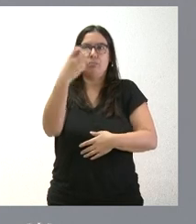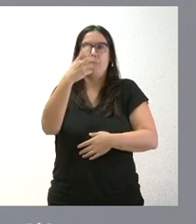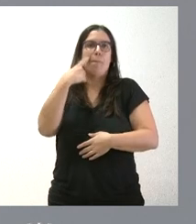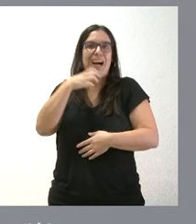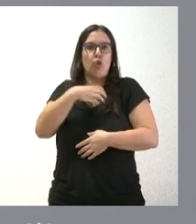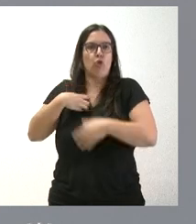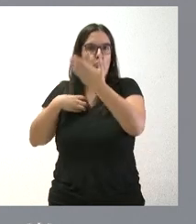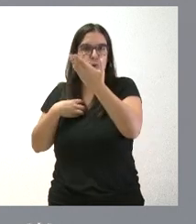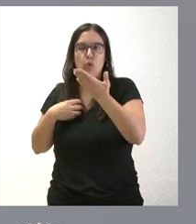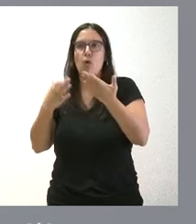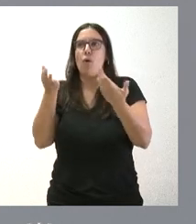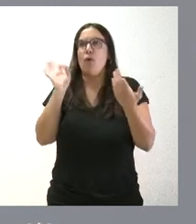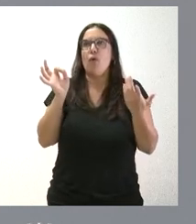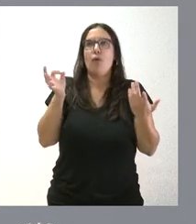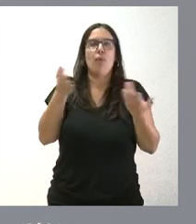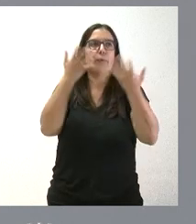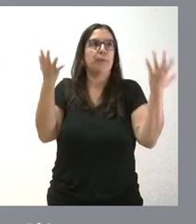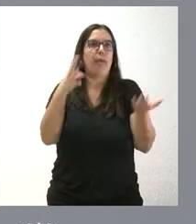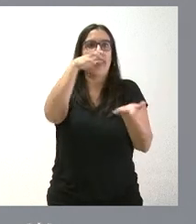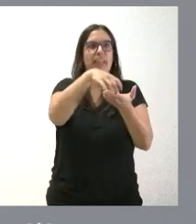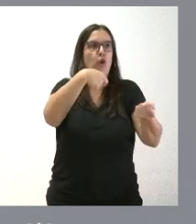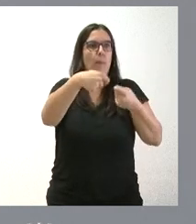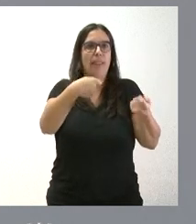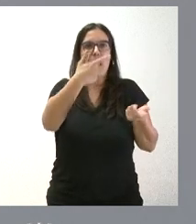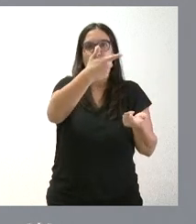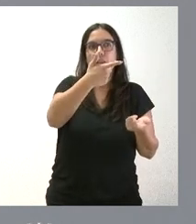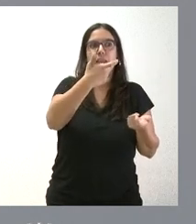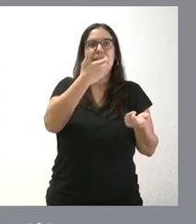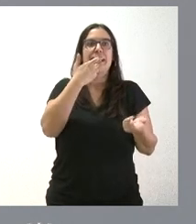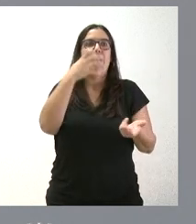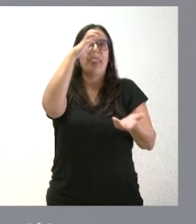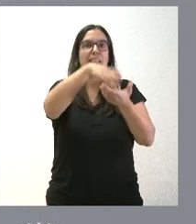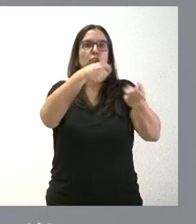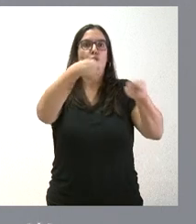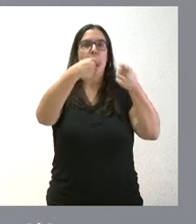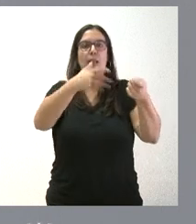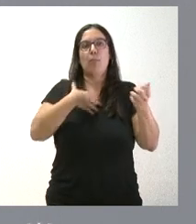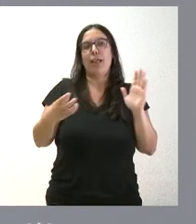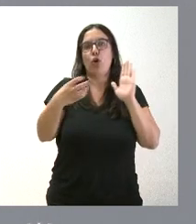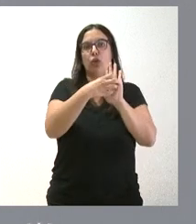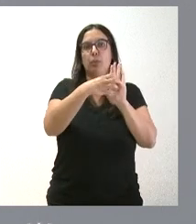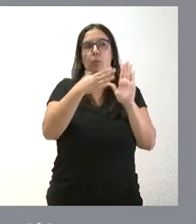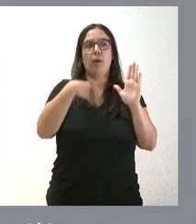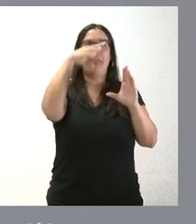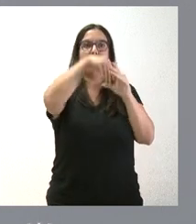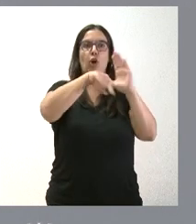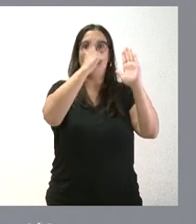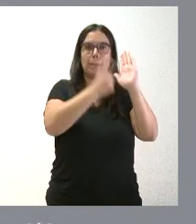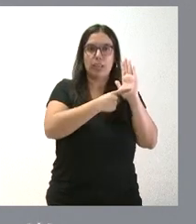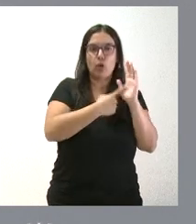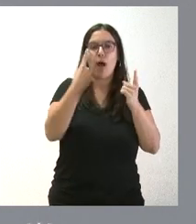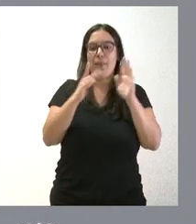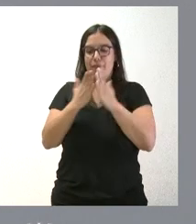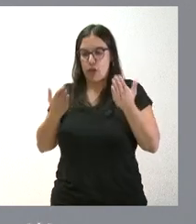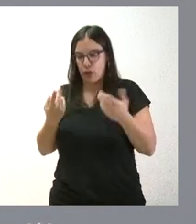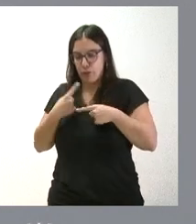o la de un centro comercial, pues si en el centro comercial a veces el logotipo va en su integridad, a veces en el folleto va de